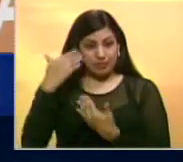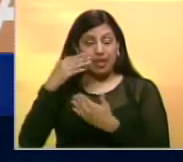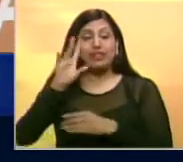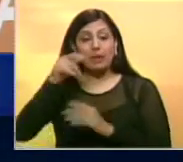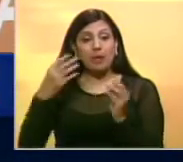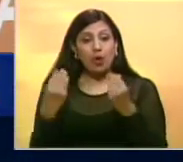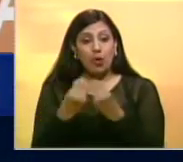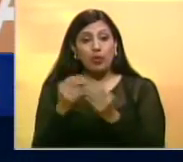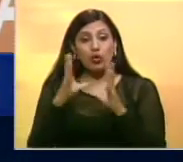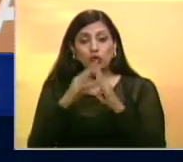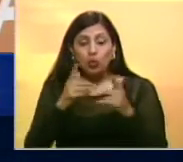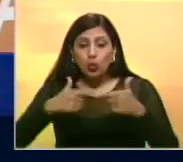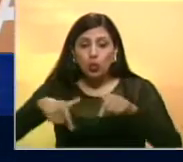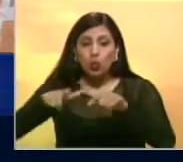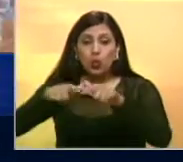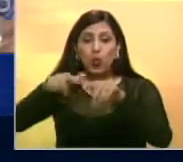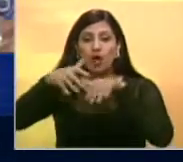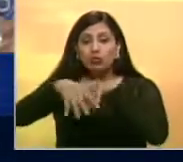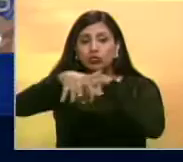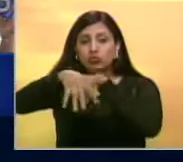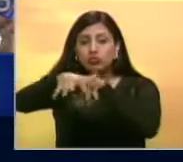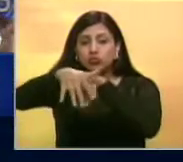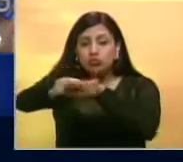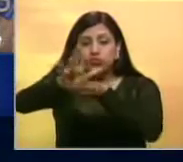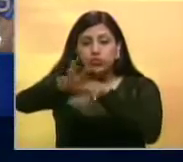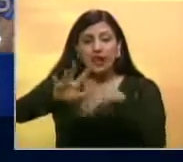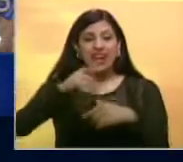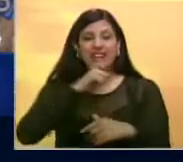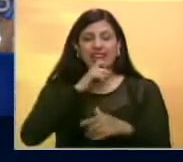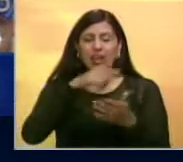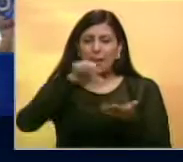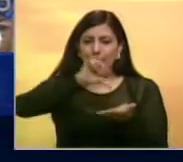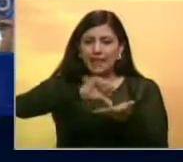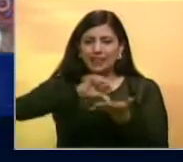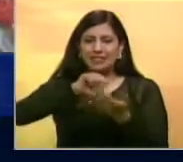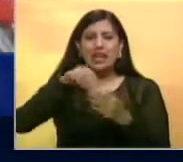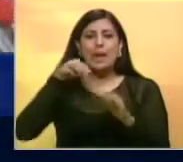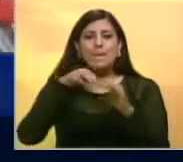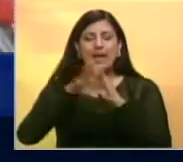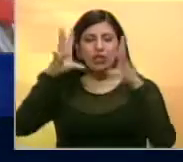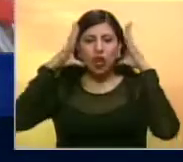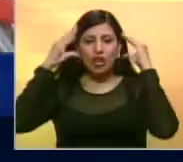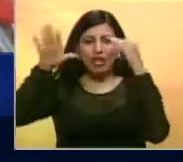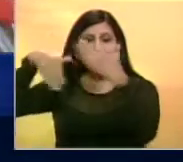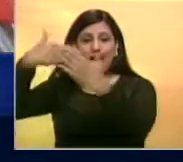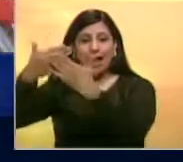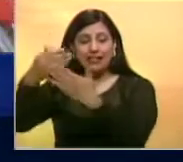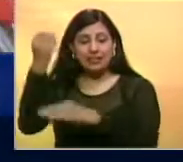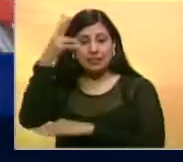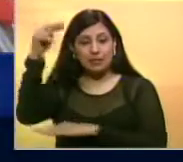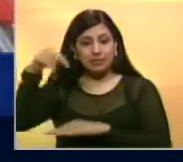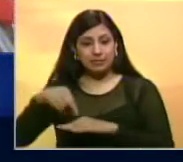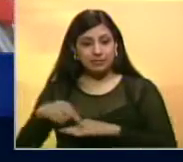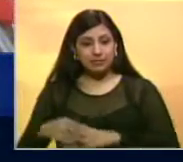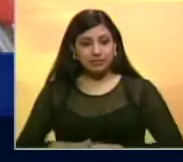custodiado todo el recorrido de la manifestación previsto desde la estación del Metro Laollada hasta la esquina de Sociedad.